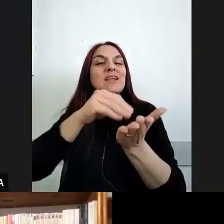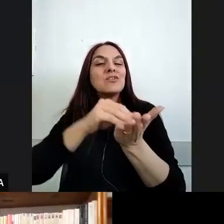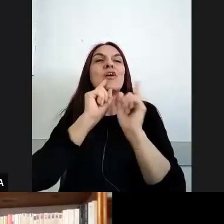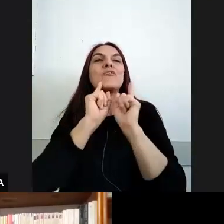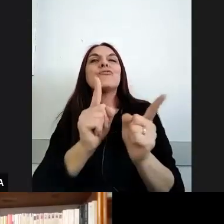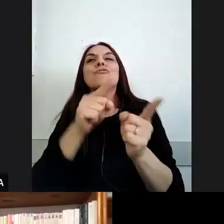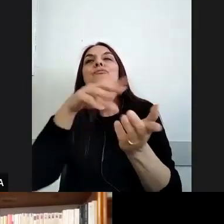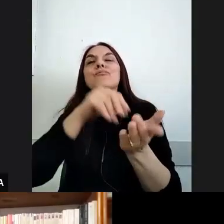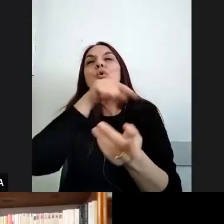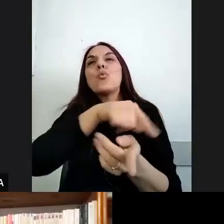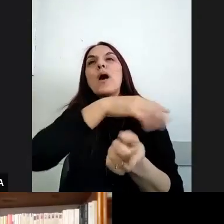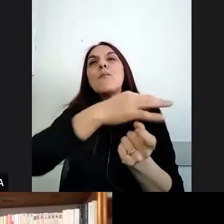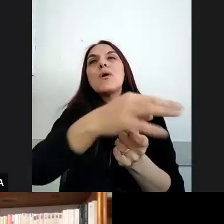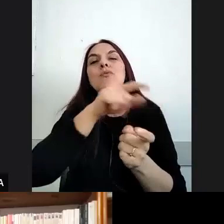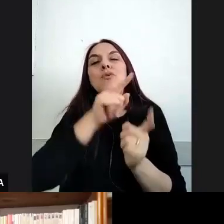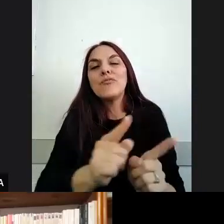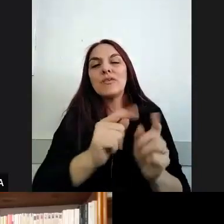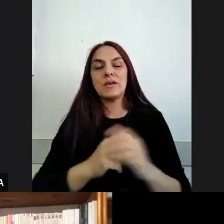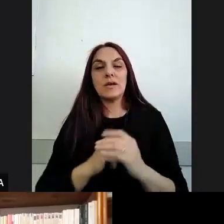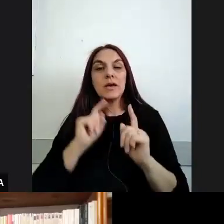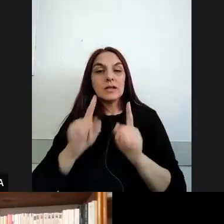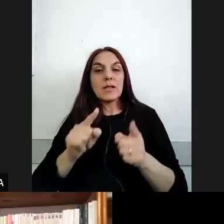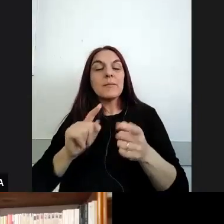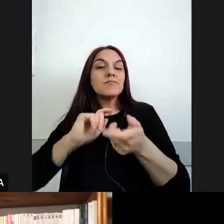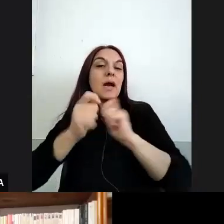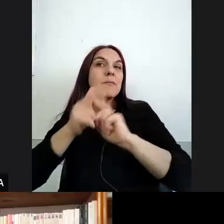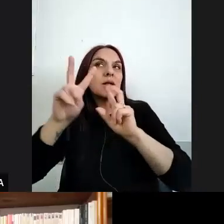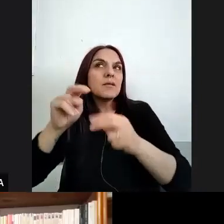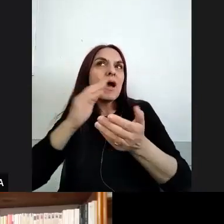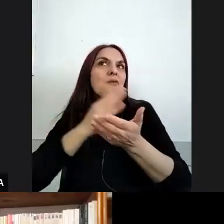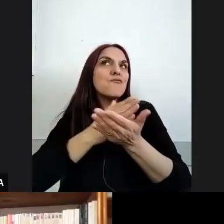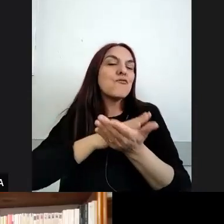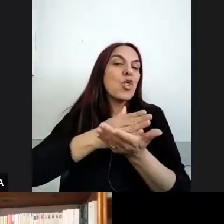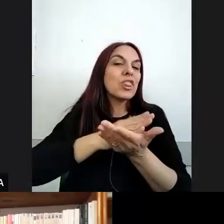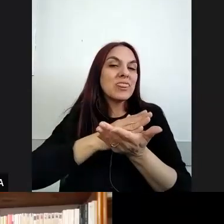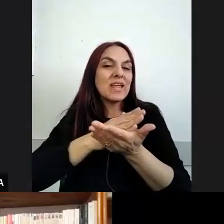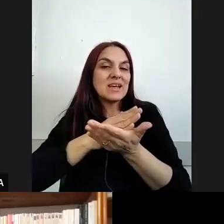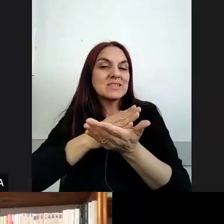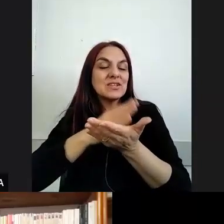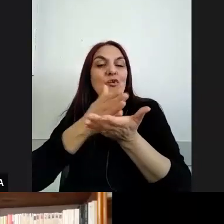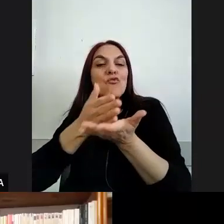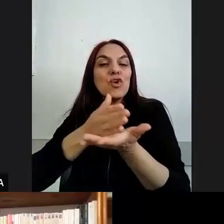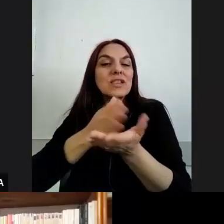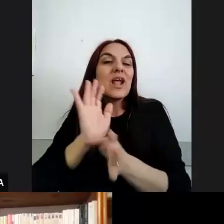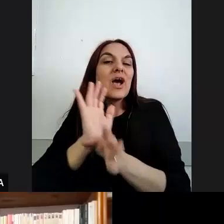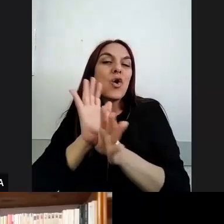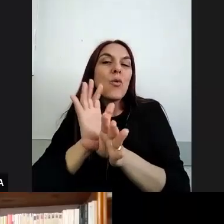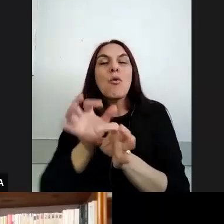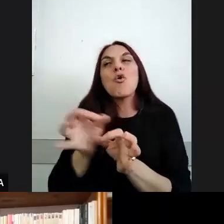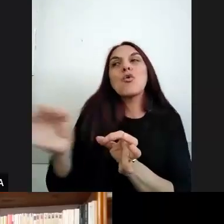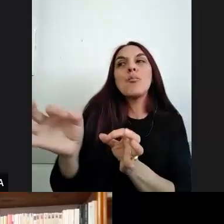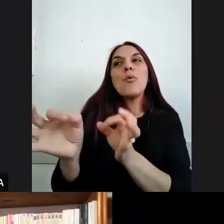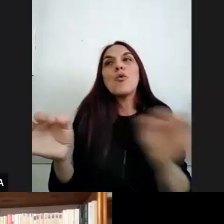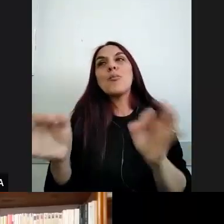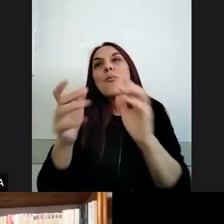supuesto también revisar las imágenes de las fronteras ¿no? de esta idea de una frontera entre unos y otros y poder mirar justamente